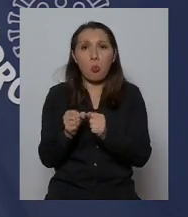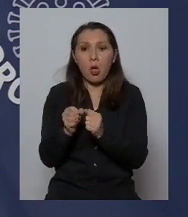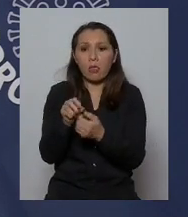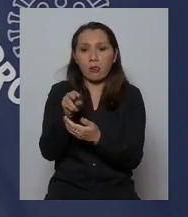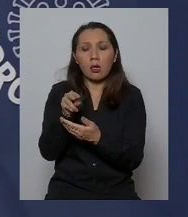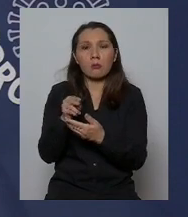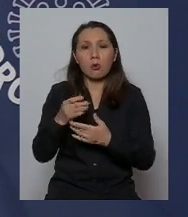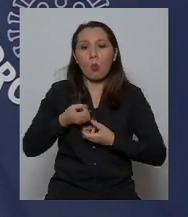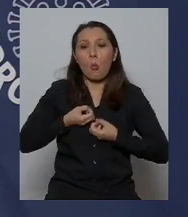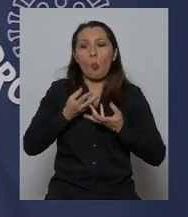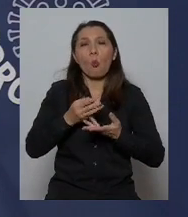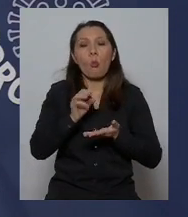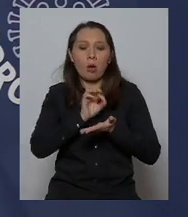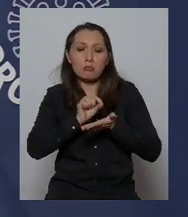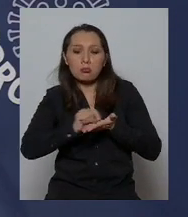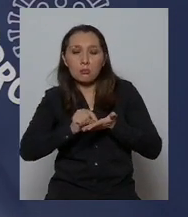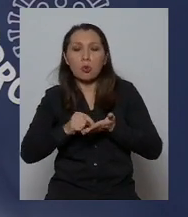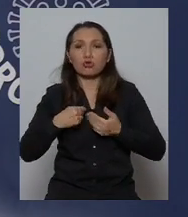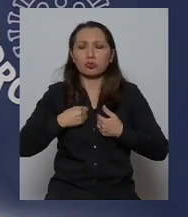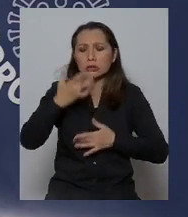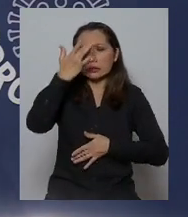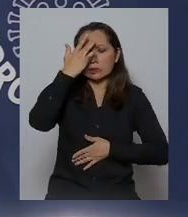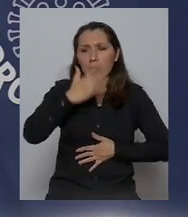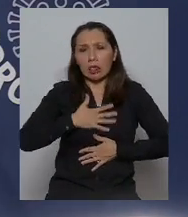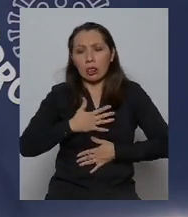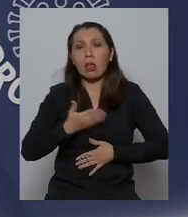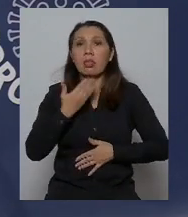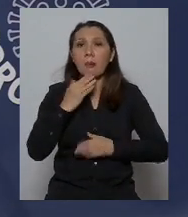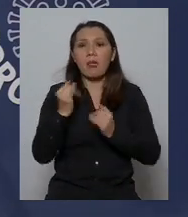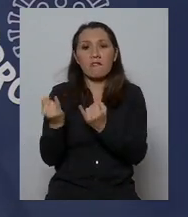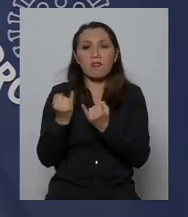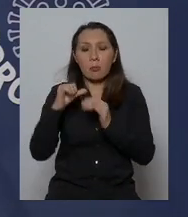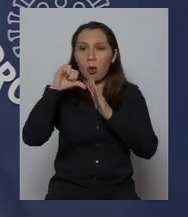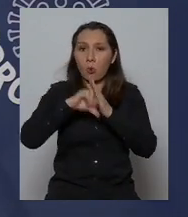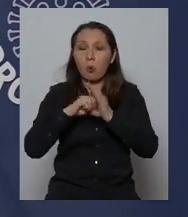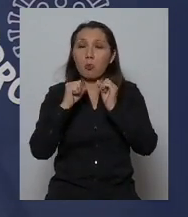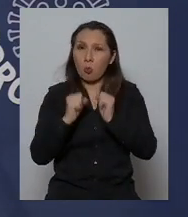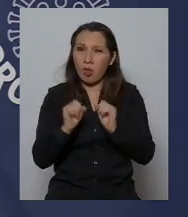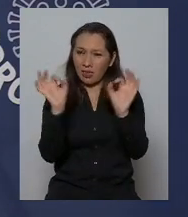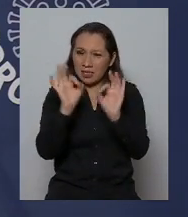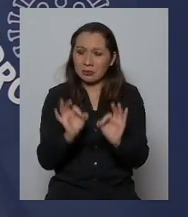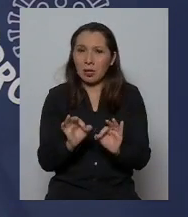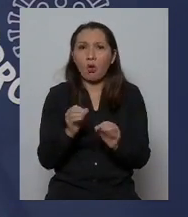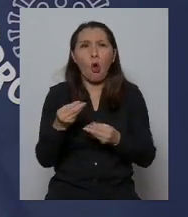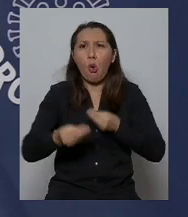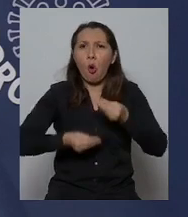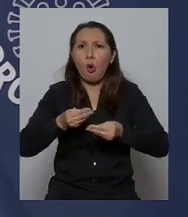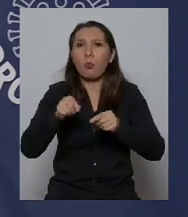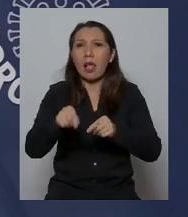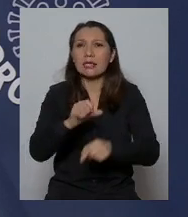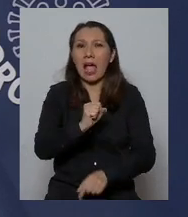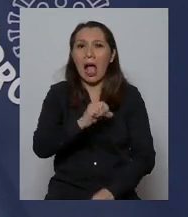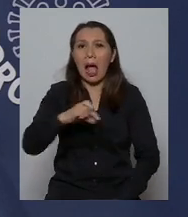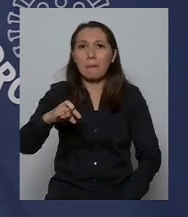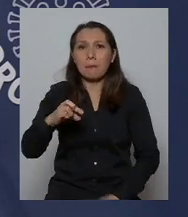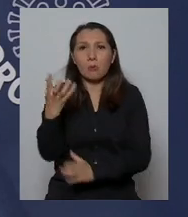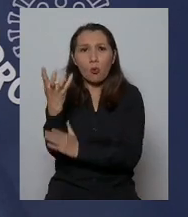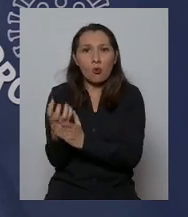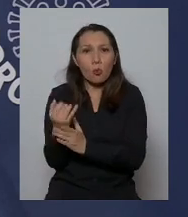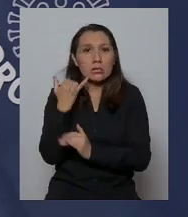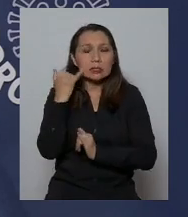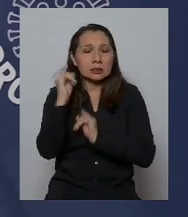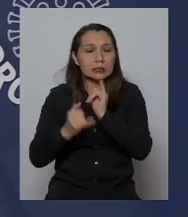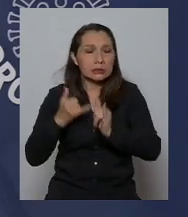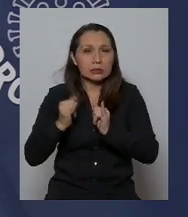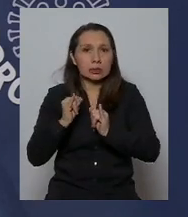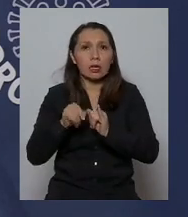detalles sobre sus síntomas también poder recibir información sobre cuarentenas si es que pueden entregar más detalles sobre el funcionamiento de esta aplicación porque al menos soy